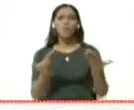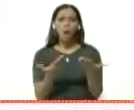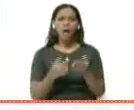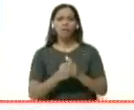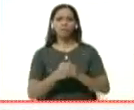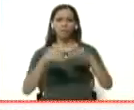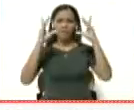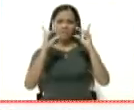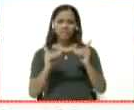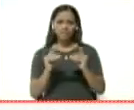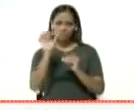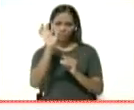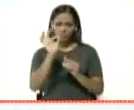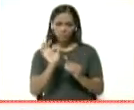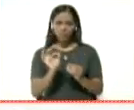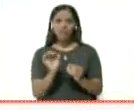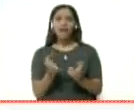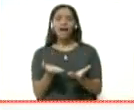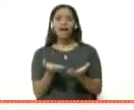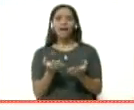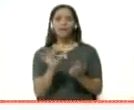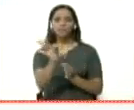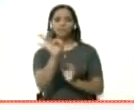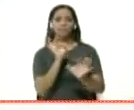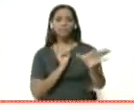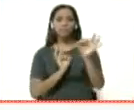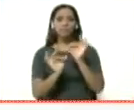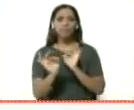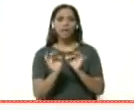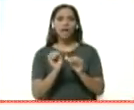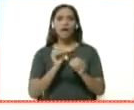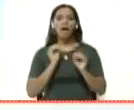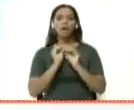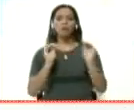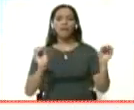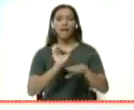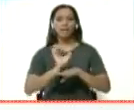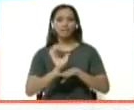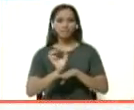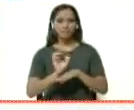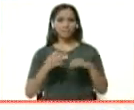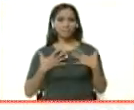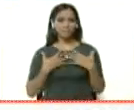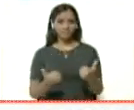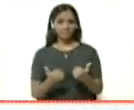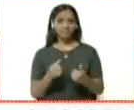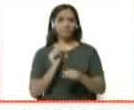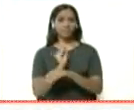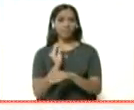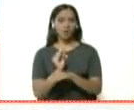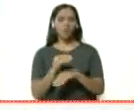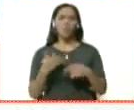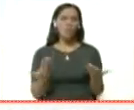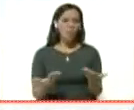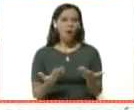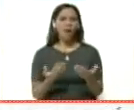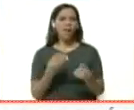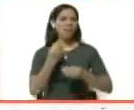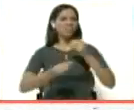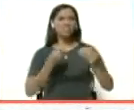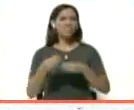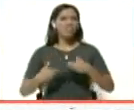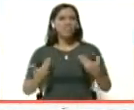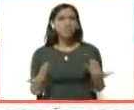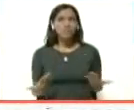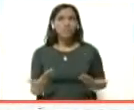a tomar luego de declarar la emergencia sanitaria preventiva en el país? ¿Cuáles son las medidas que van a tomar en